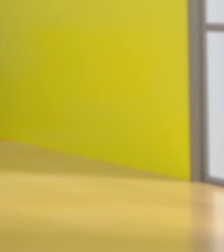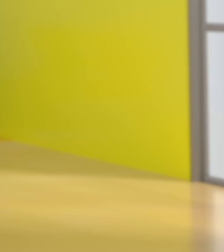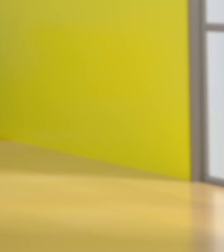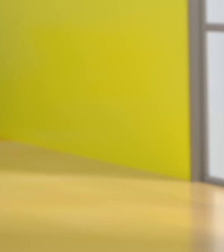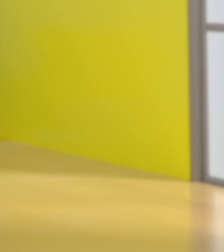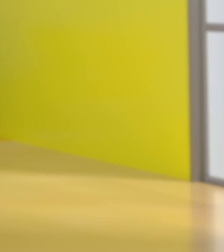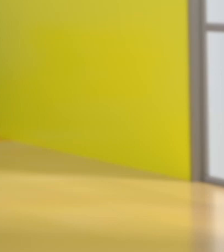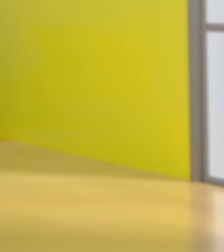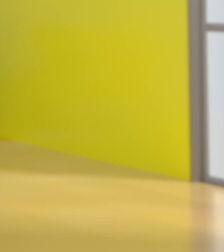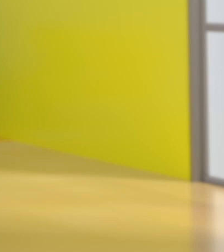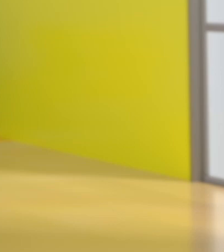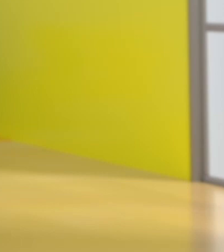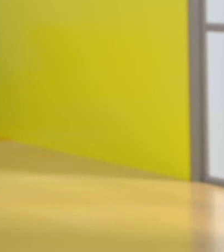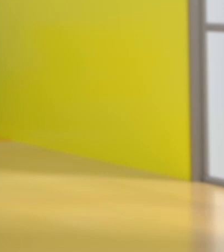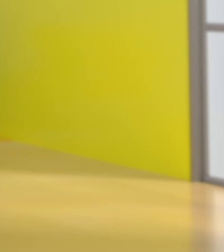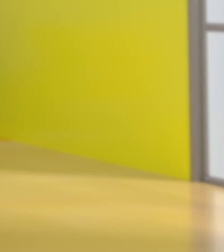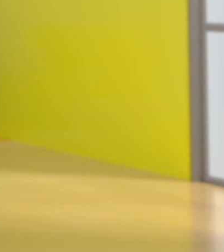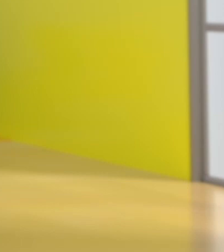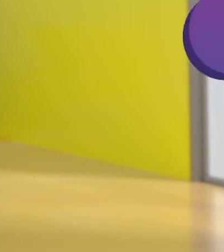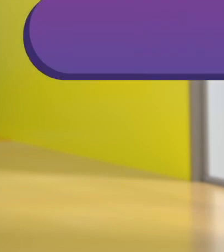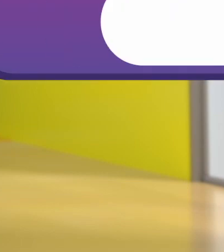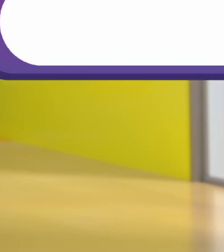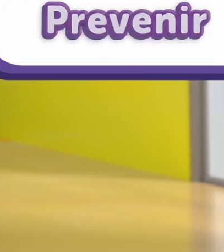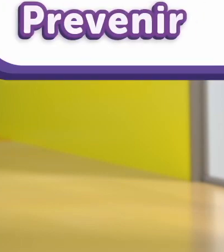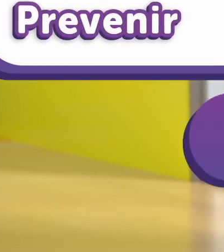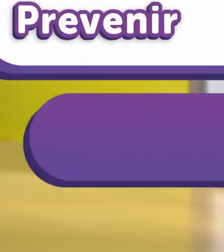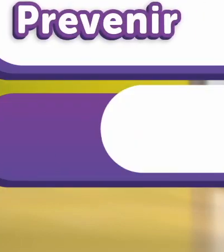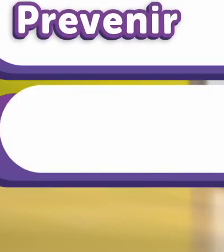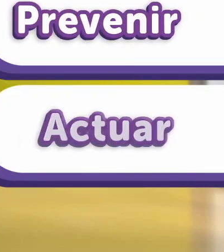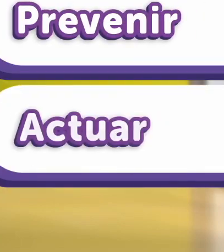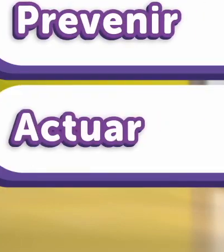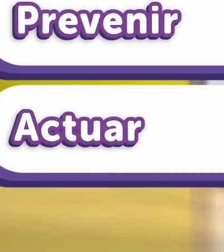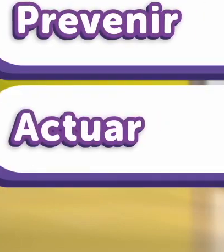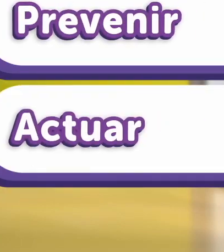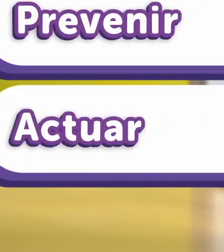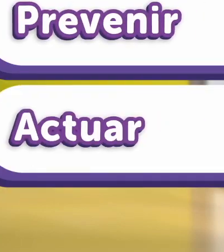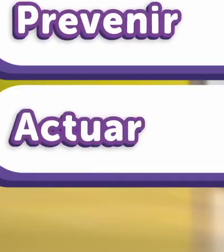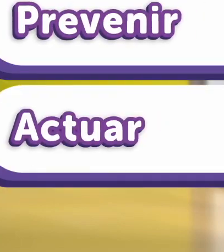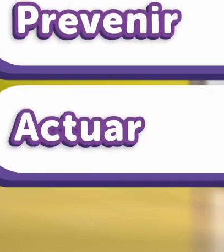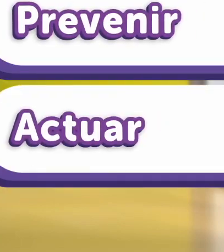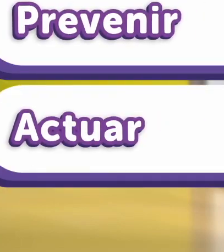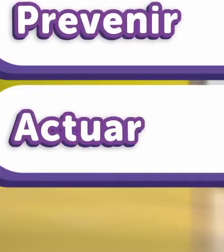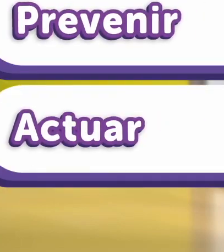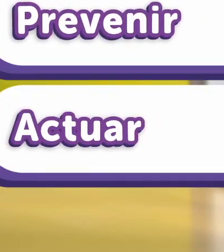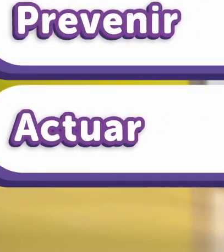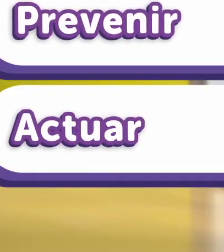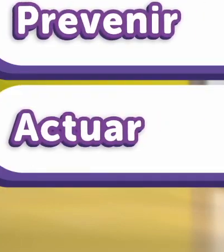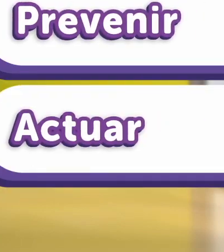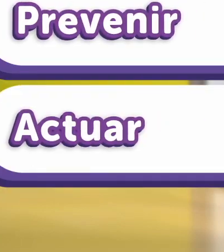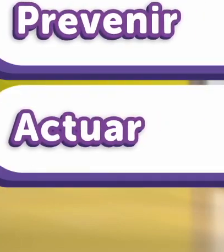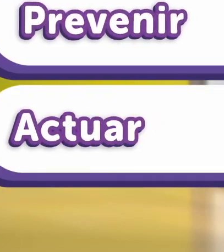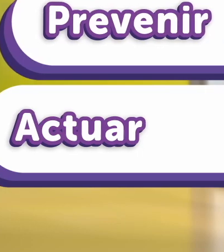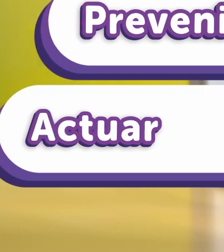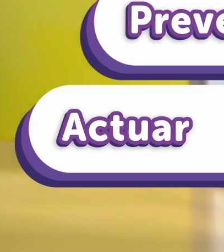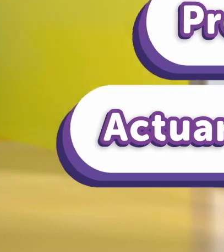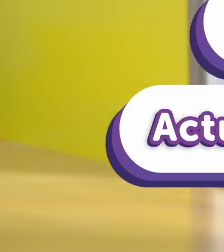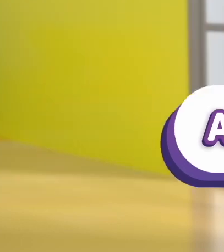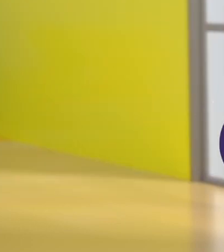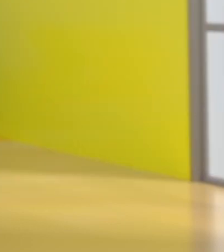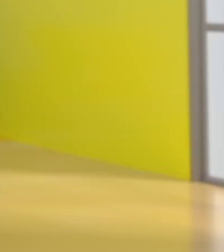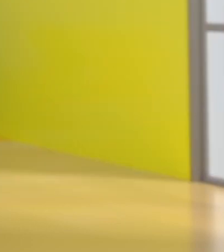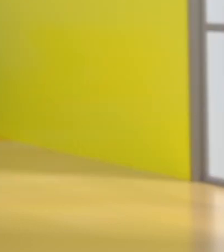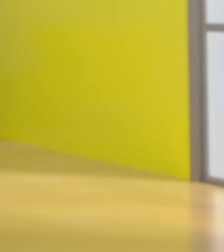identificar reconocer prevenir y actuar para frenar este tipo de agresiones